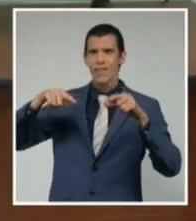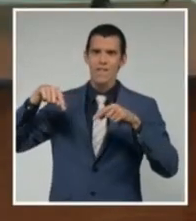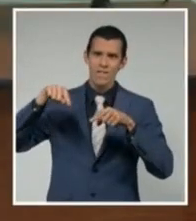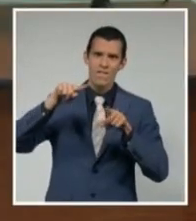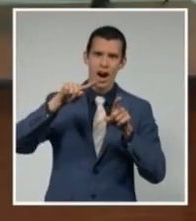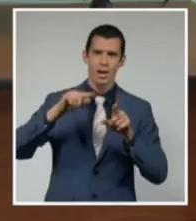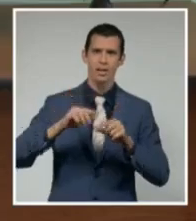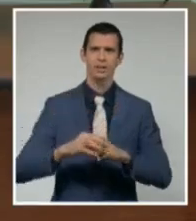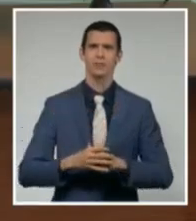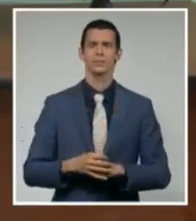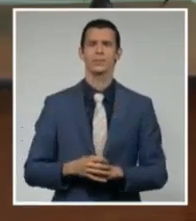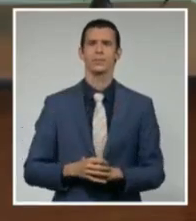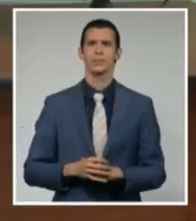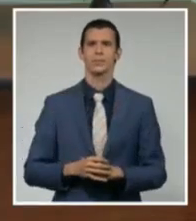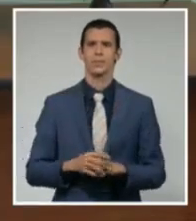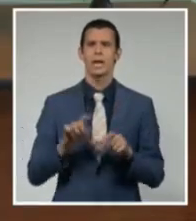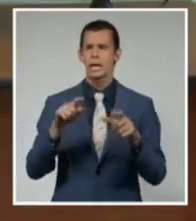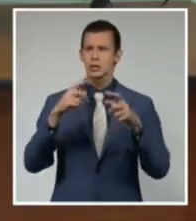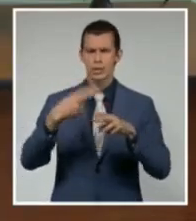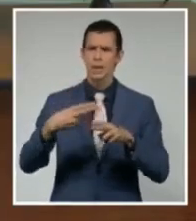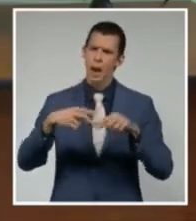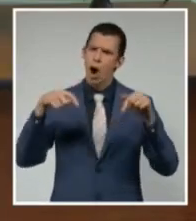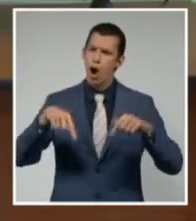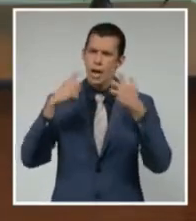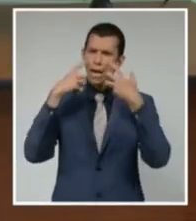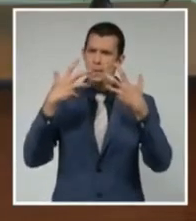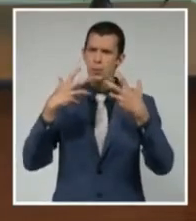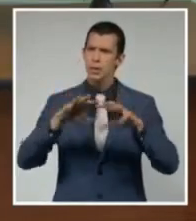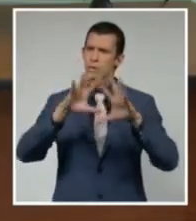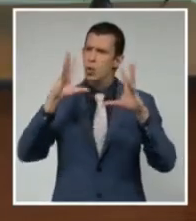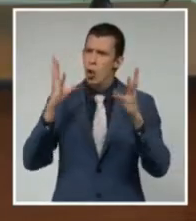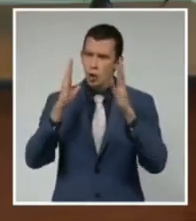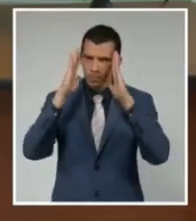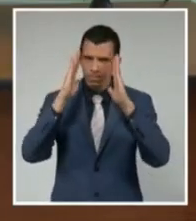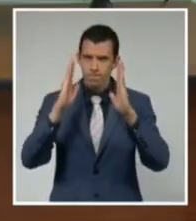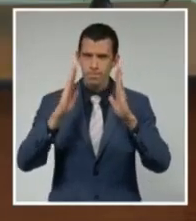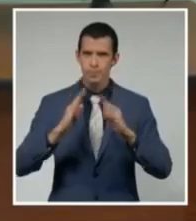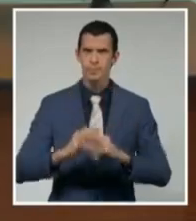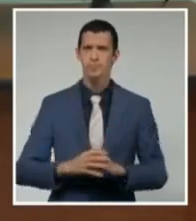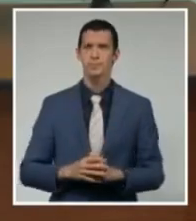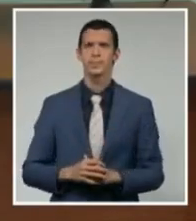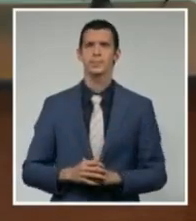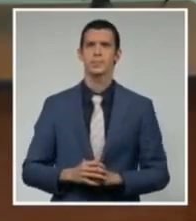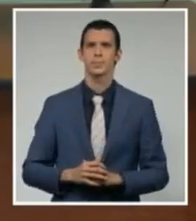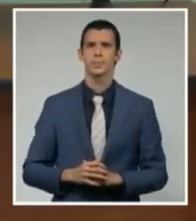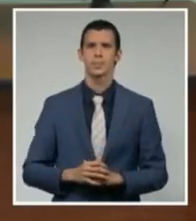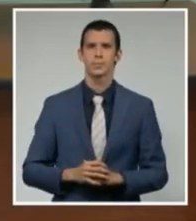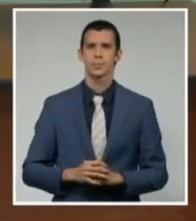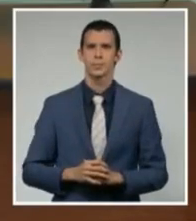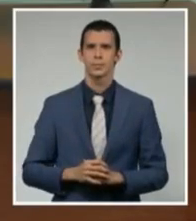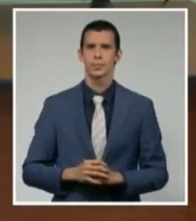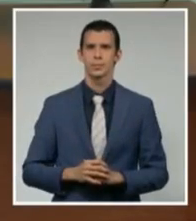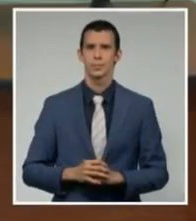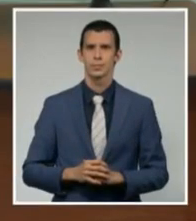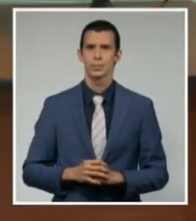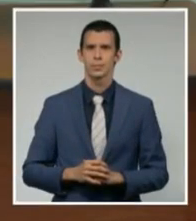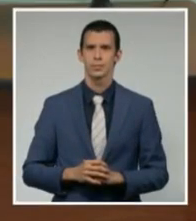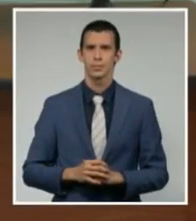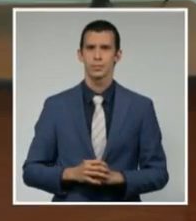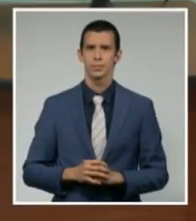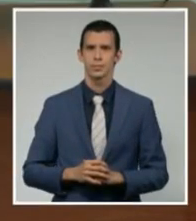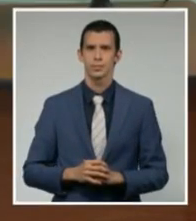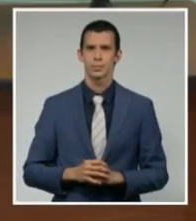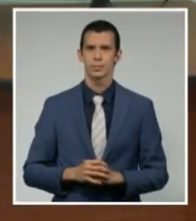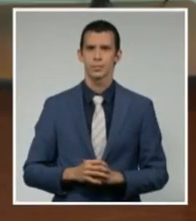eso es a lo que tenemos que referirnos con todo énfasis. Y fíjense ustedes aquí, ¿qué ha pasado? ¿Qué ha pasado? Pues miren,